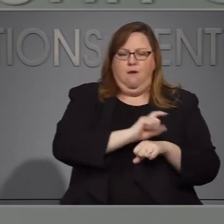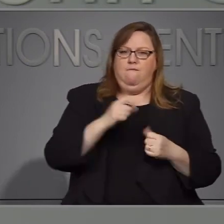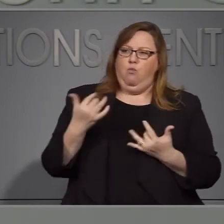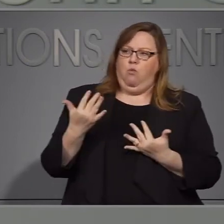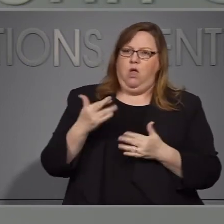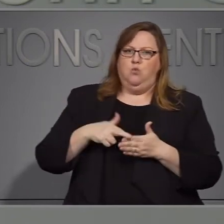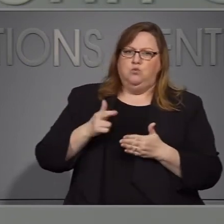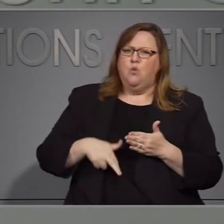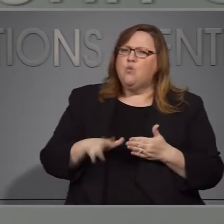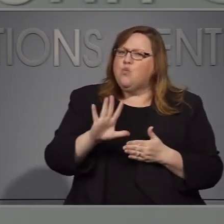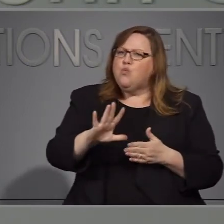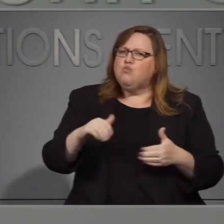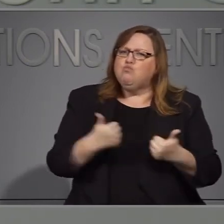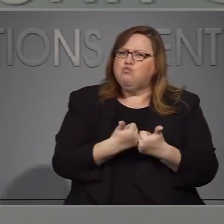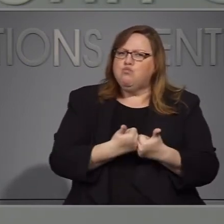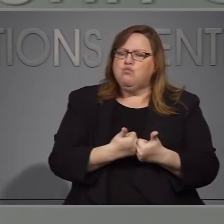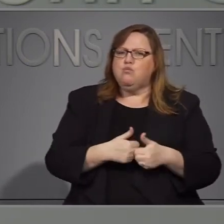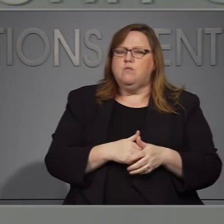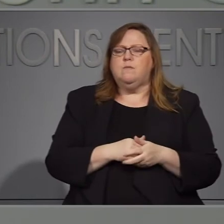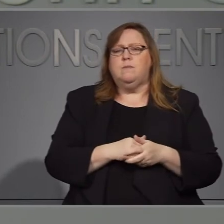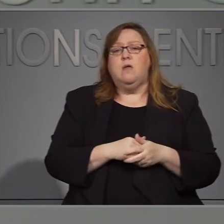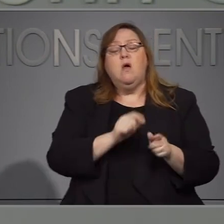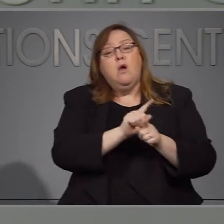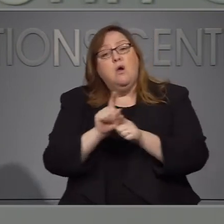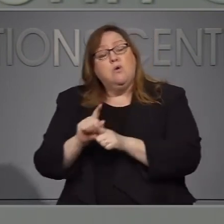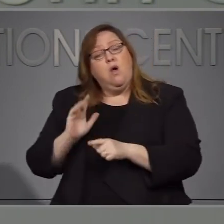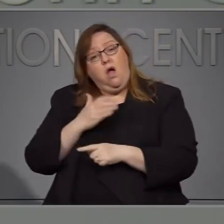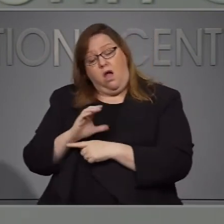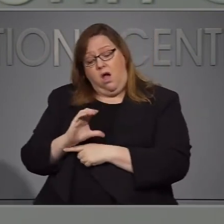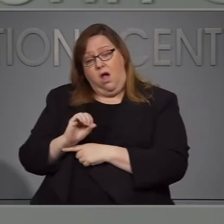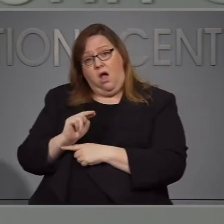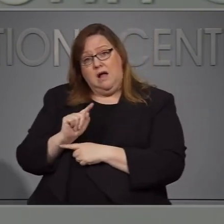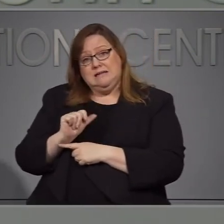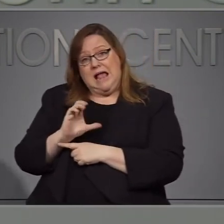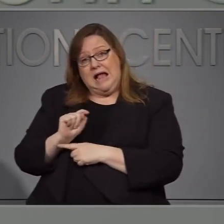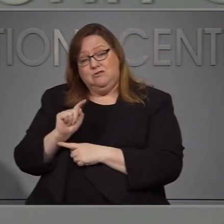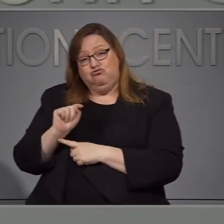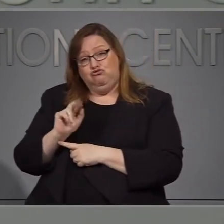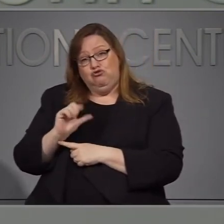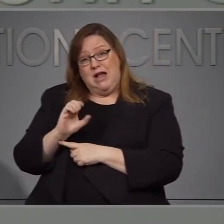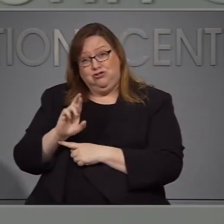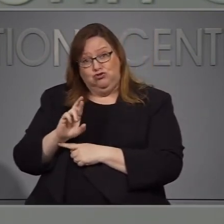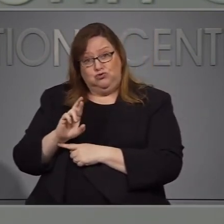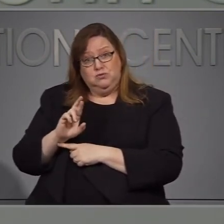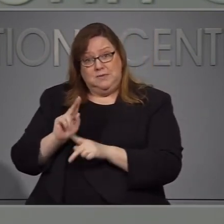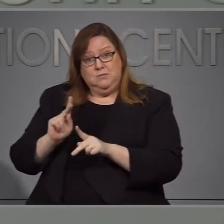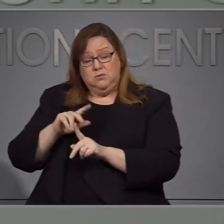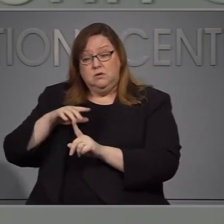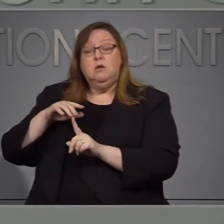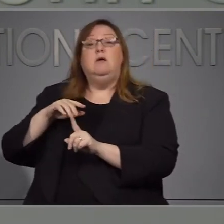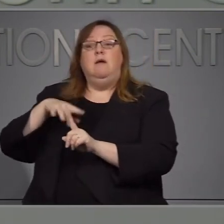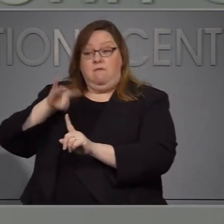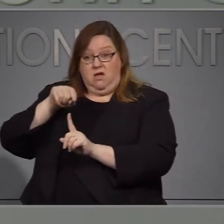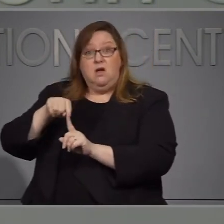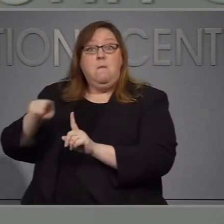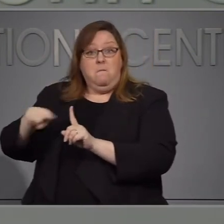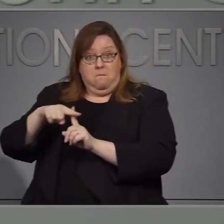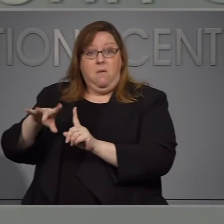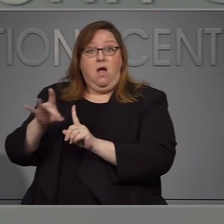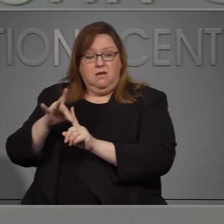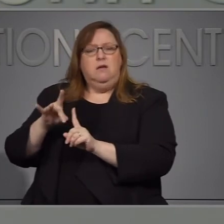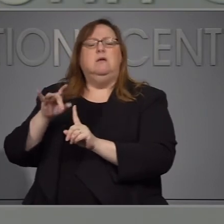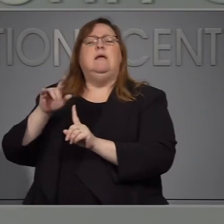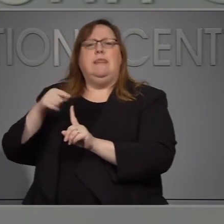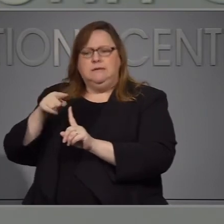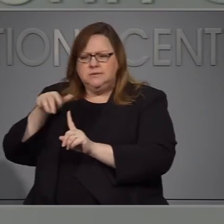trabajar y es difícil. Además, los rastreadores de contacto tiene que averiguar si esta persona es positiva con